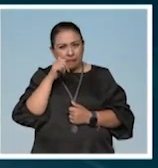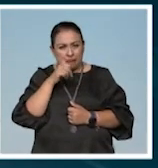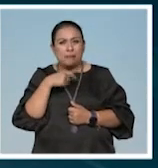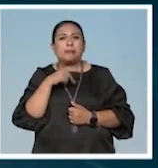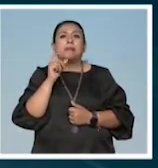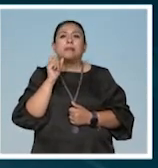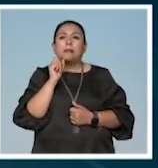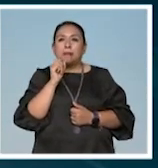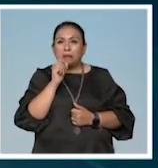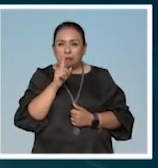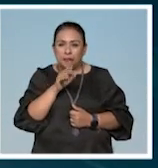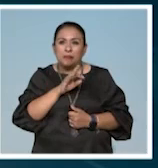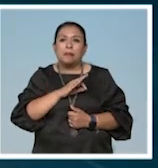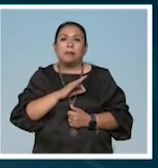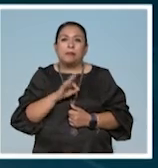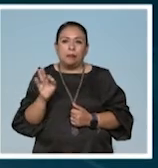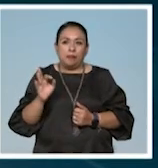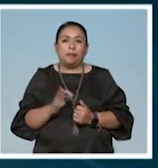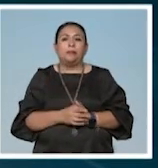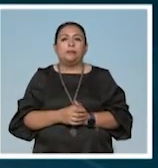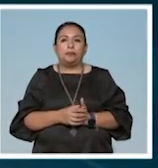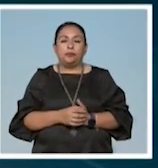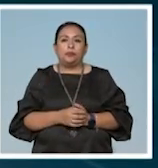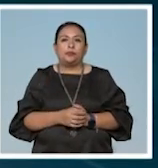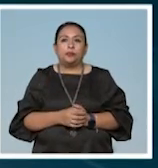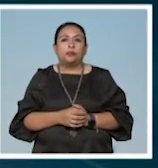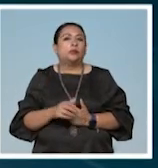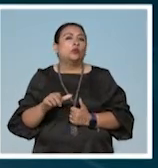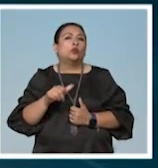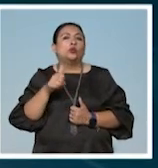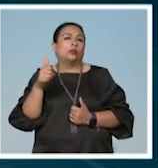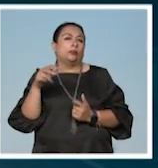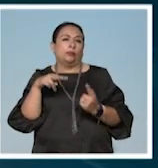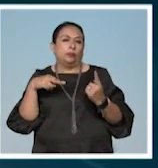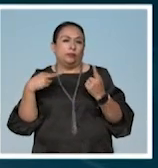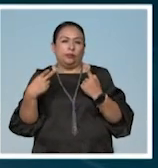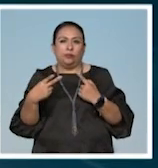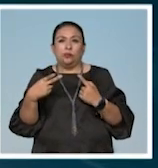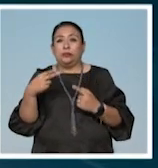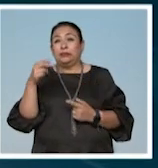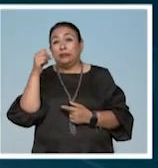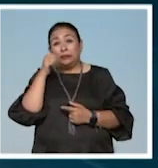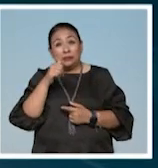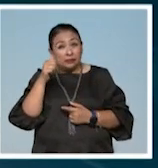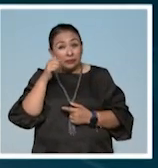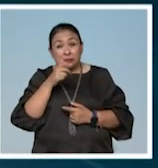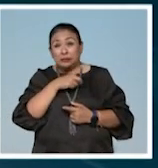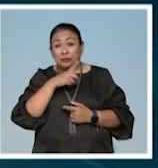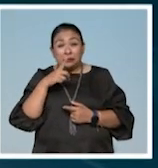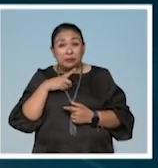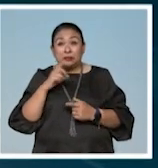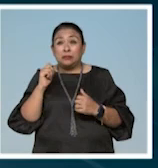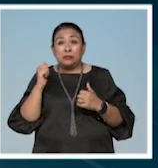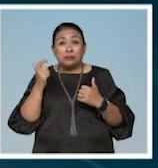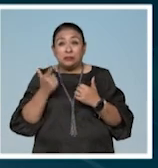también puede tener otras aristas no siempre tiene que ser algo